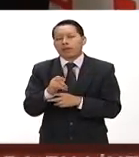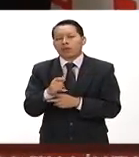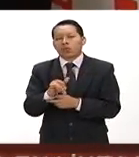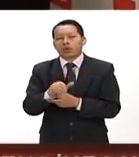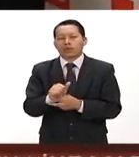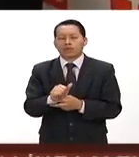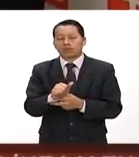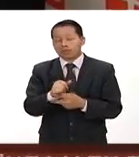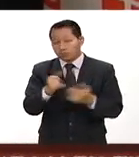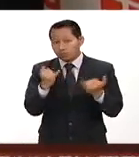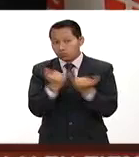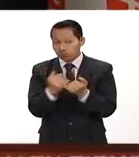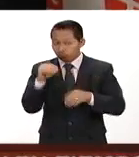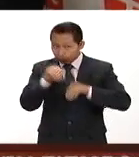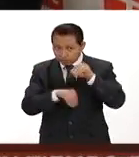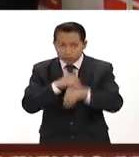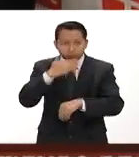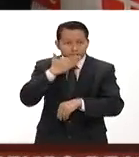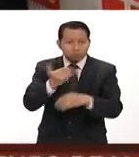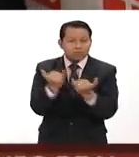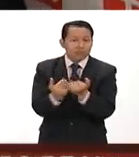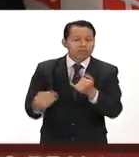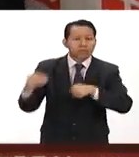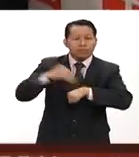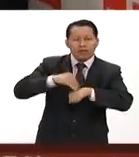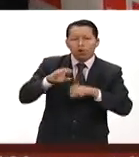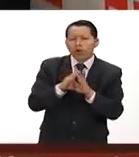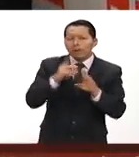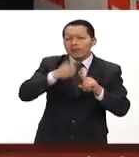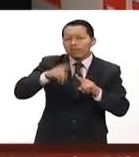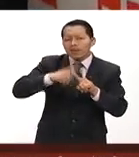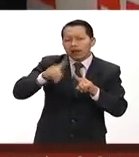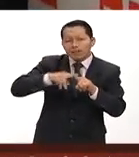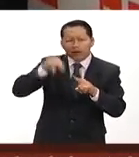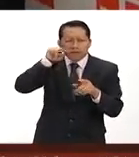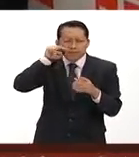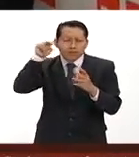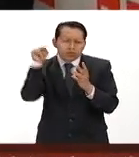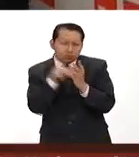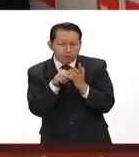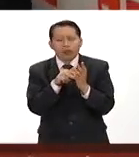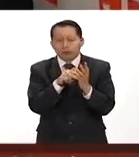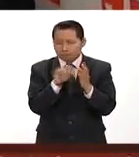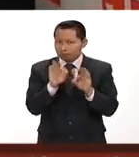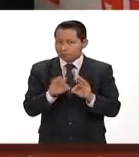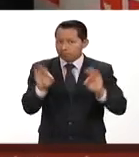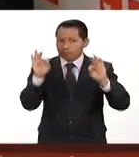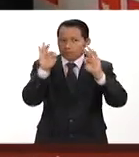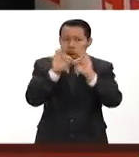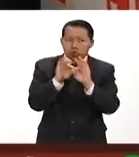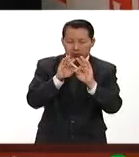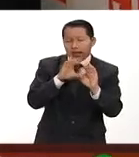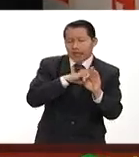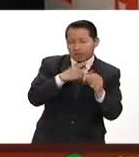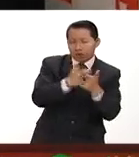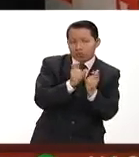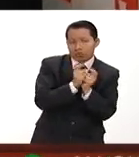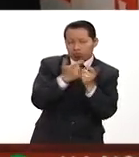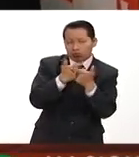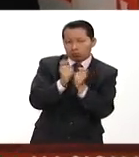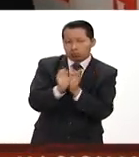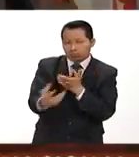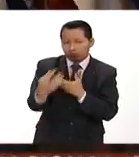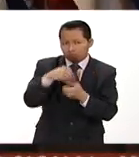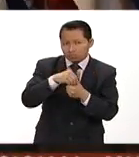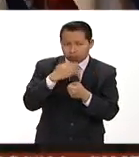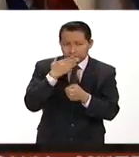y además pues haber incorporado las diversas visiones o muchas de ellas tal vez no todas pero muchas de las visiones de diversos grupos entonces creo que vamos